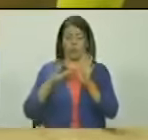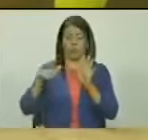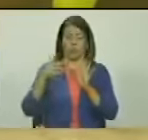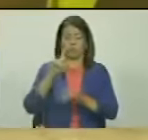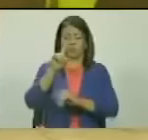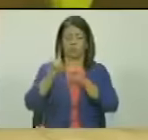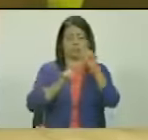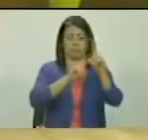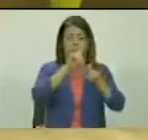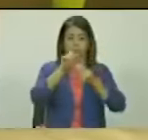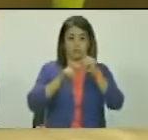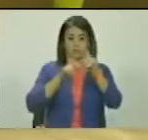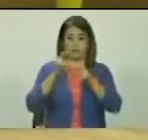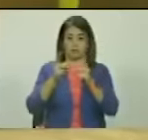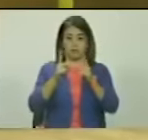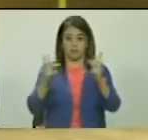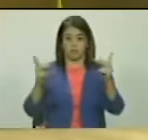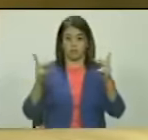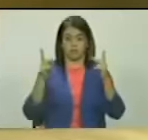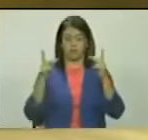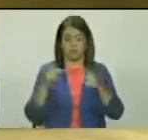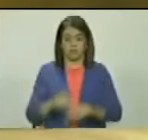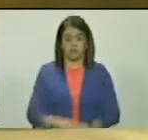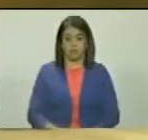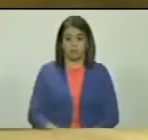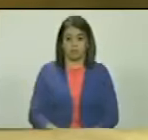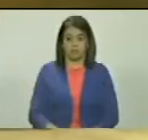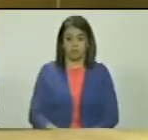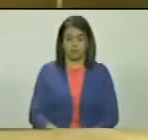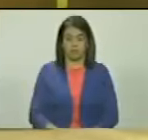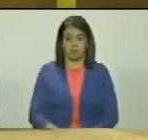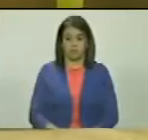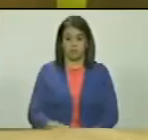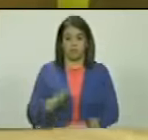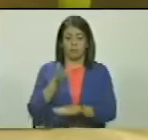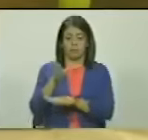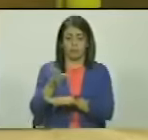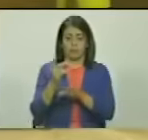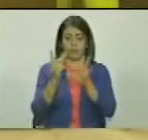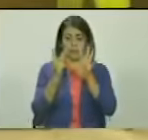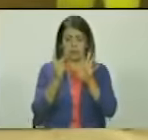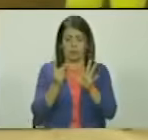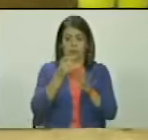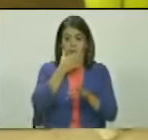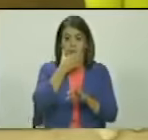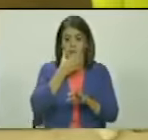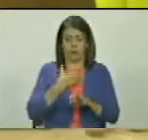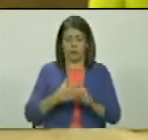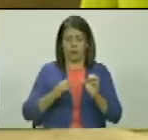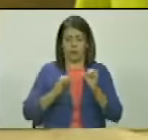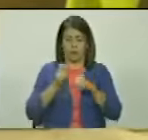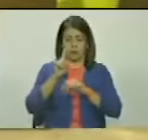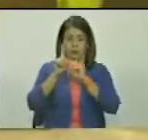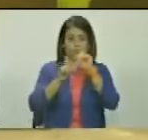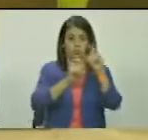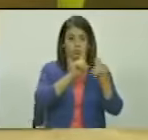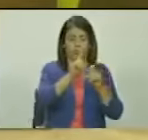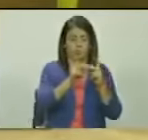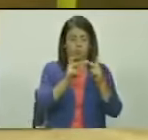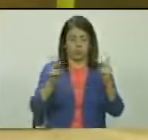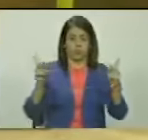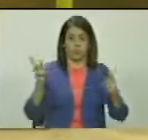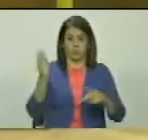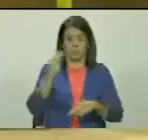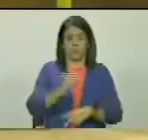fue sometida a consulta pública, ¿no? Fuimos, a partir del 7 de diciembre comenzó la consulta pública, más de